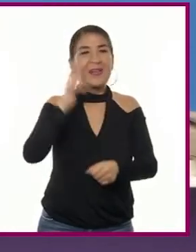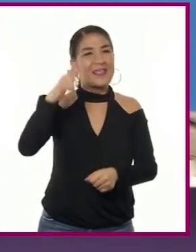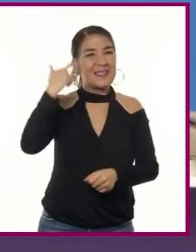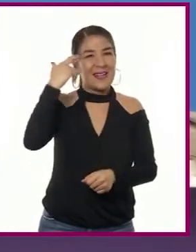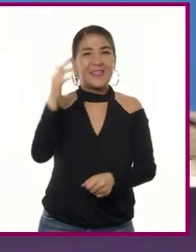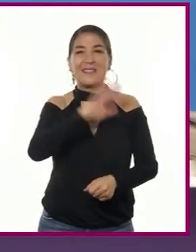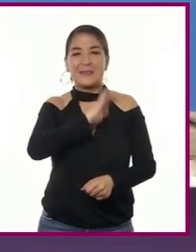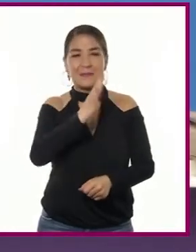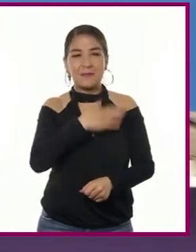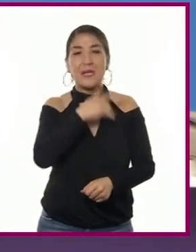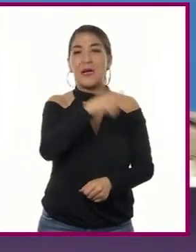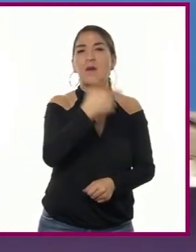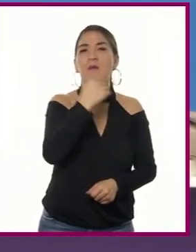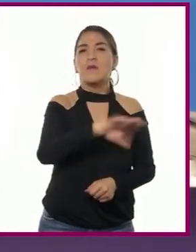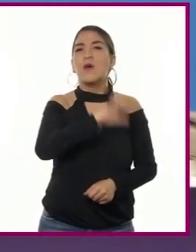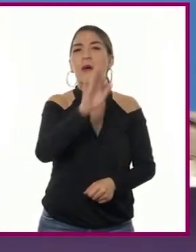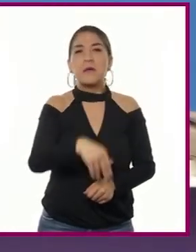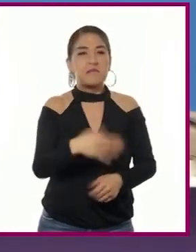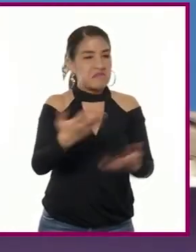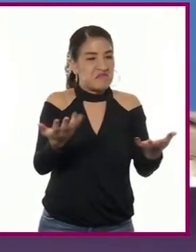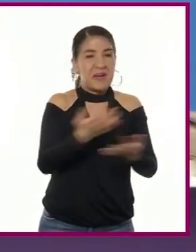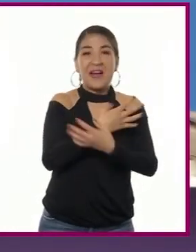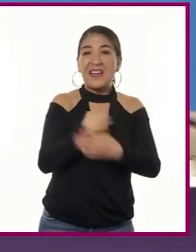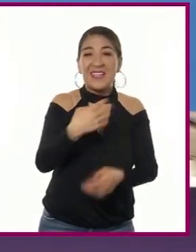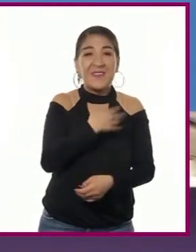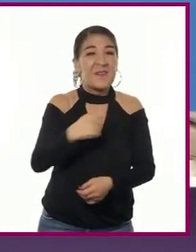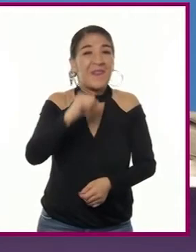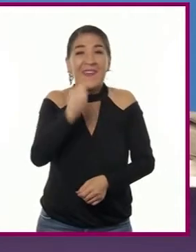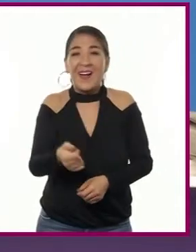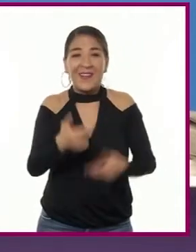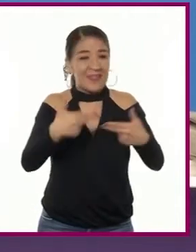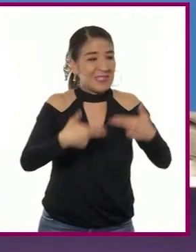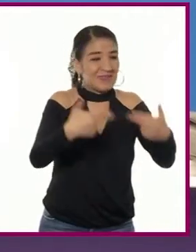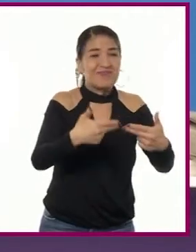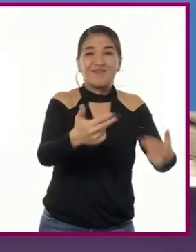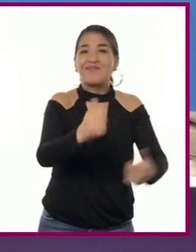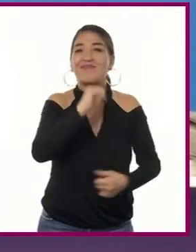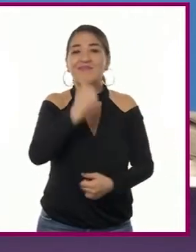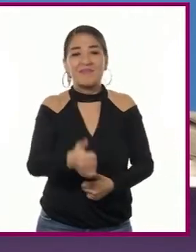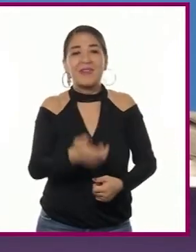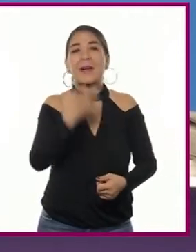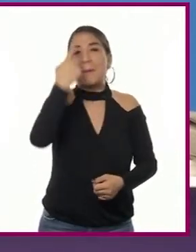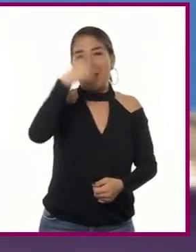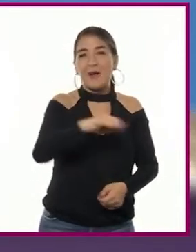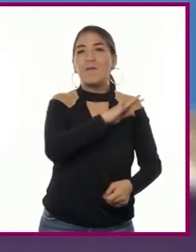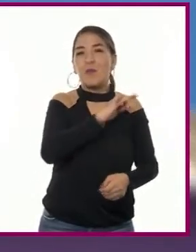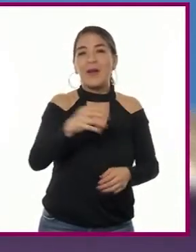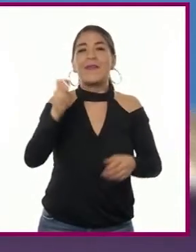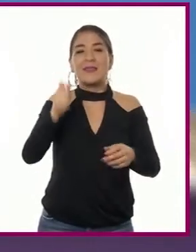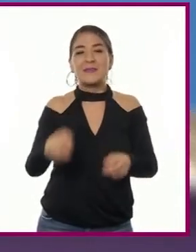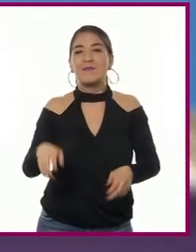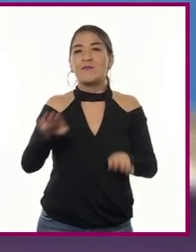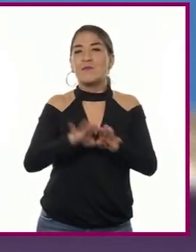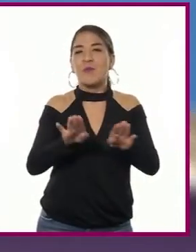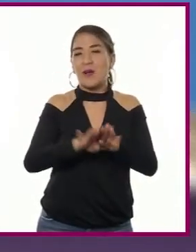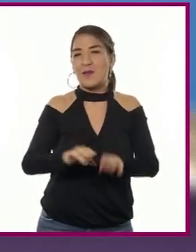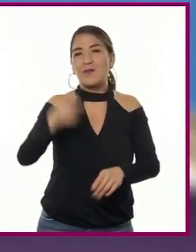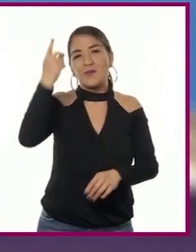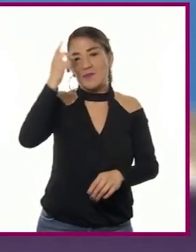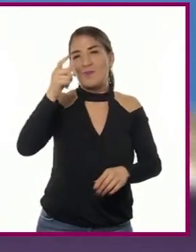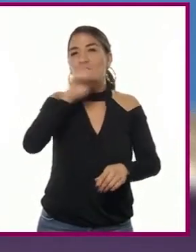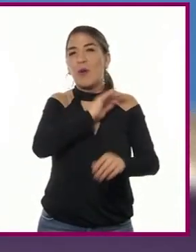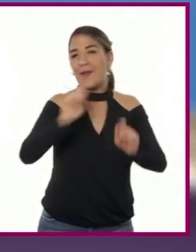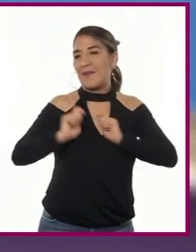Carlos II murió sin hijos, por lo que no había herederos directos que lo sucedieran en el trono. Consciente de este conflicto,